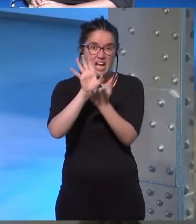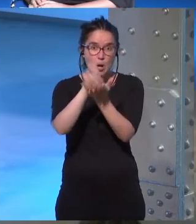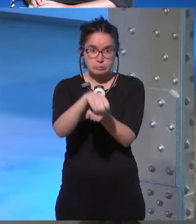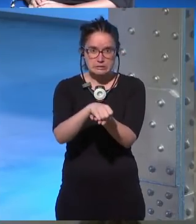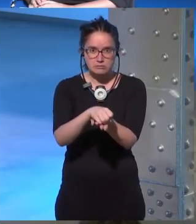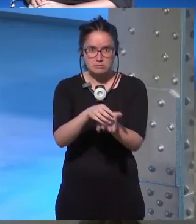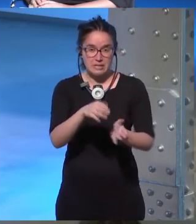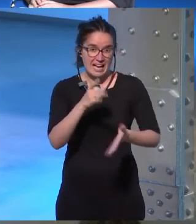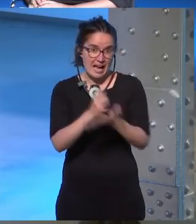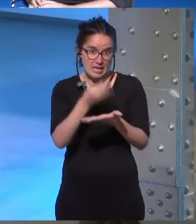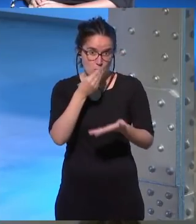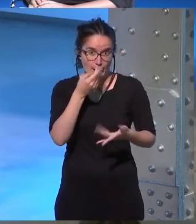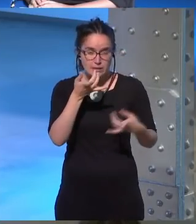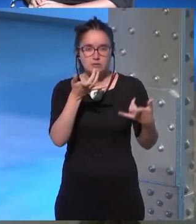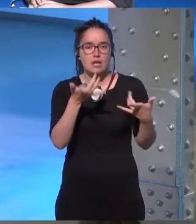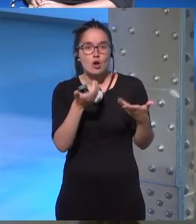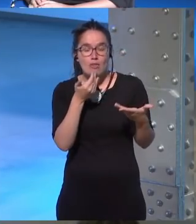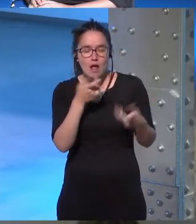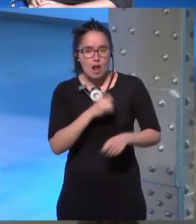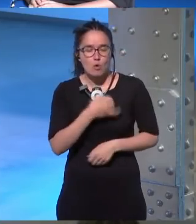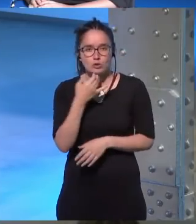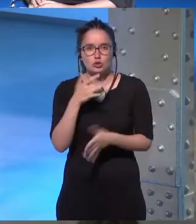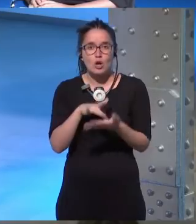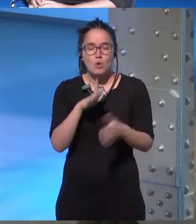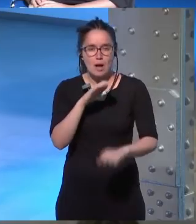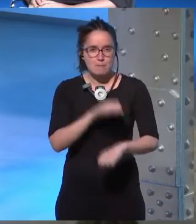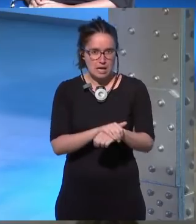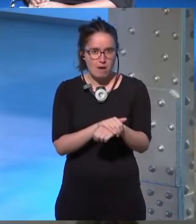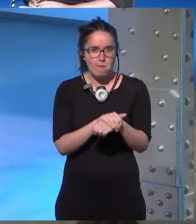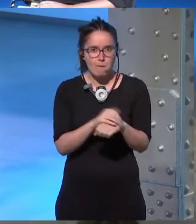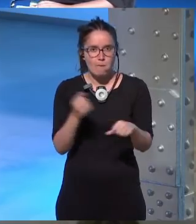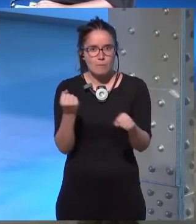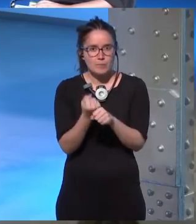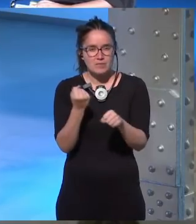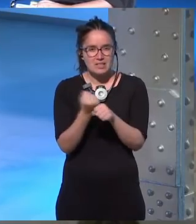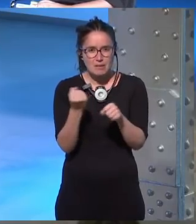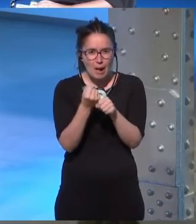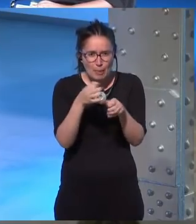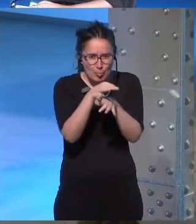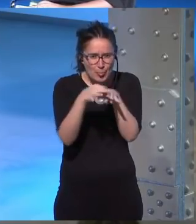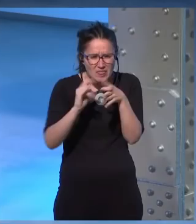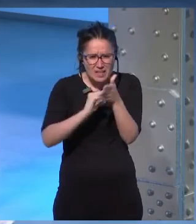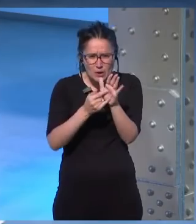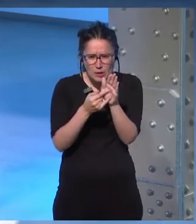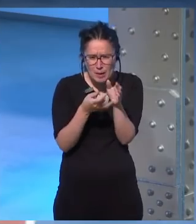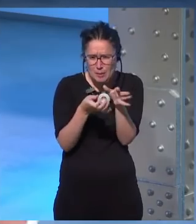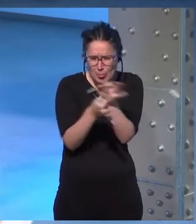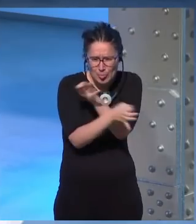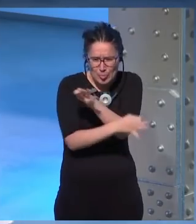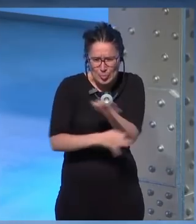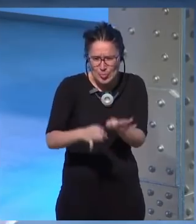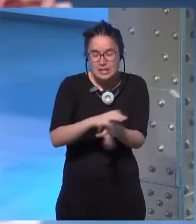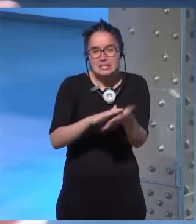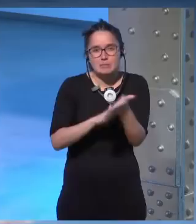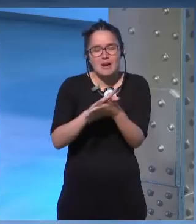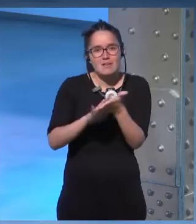que me parece que me puede aportar algo además tengo una amiga que trabaja en nanotecnología y que me